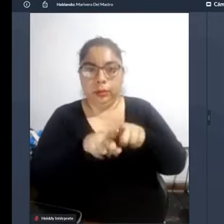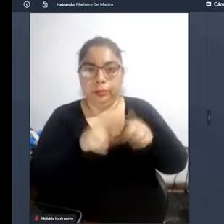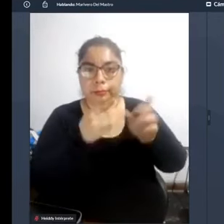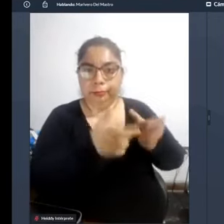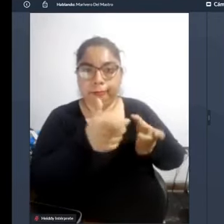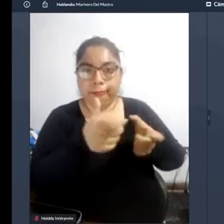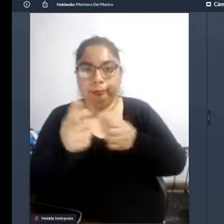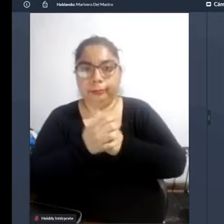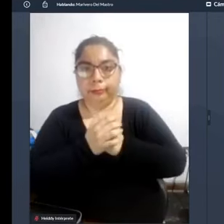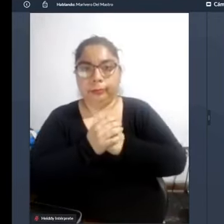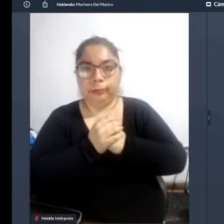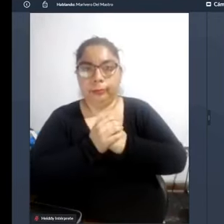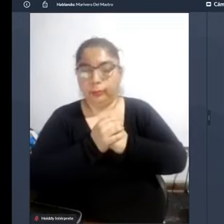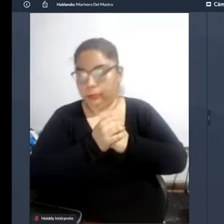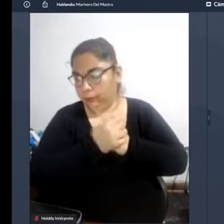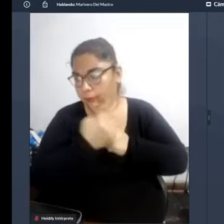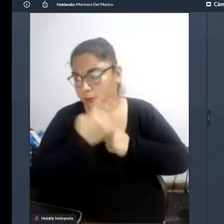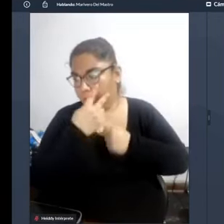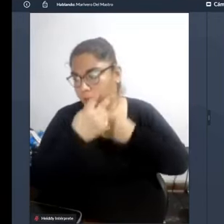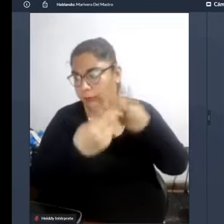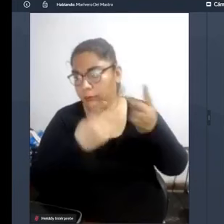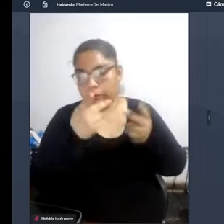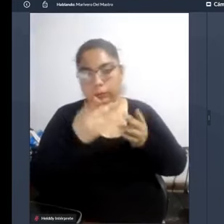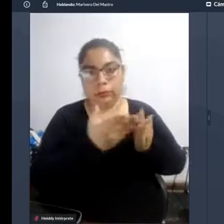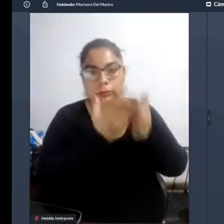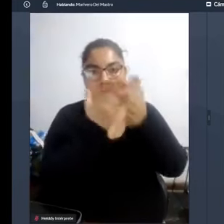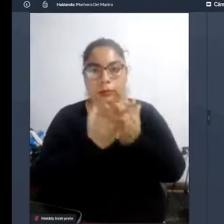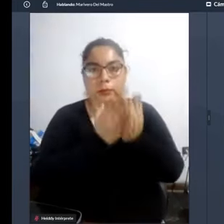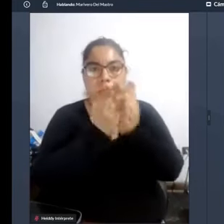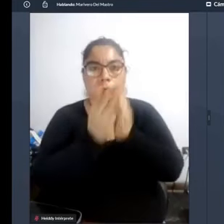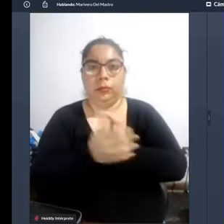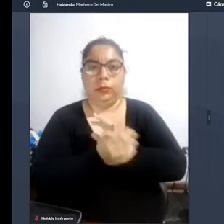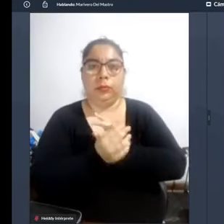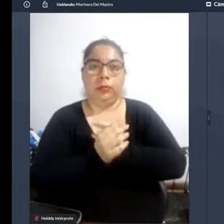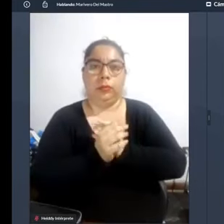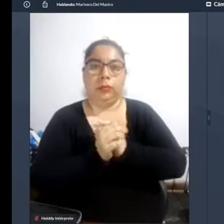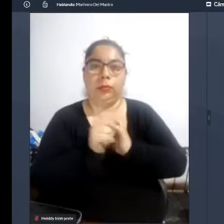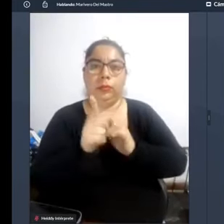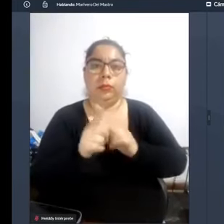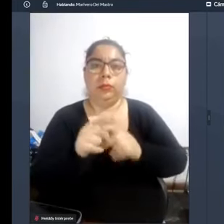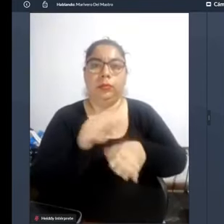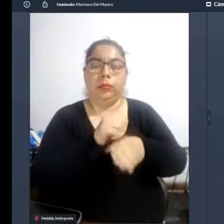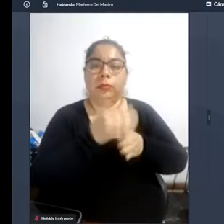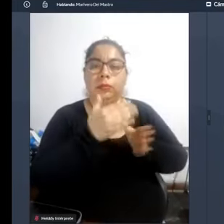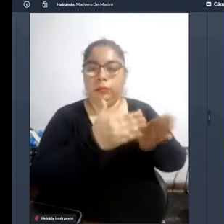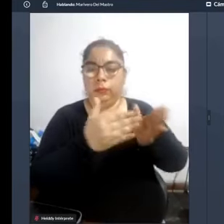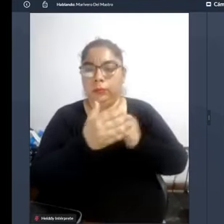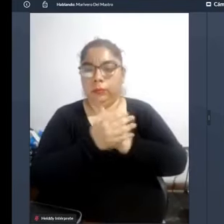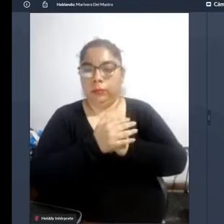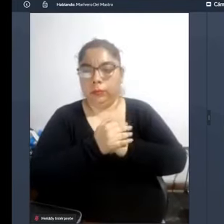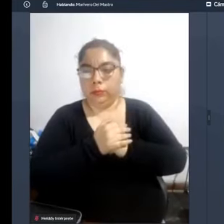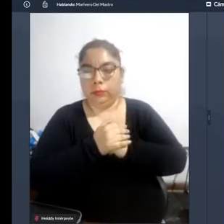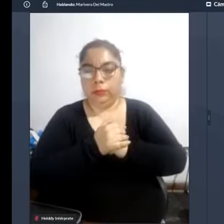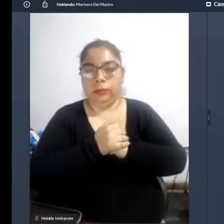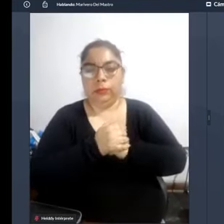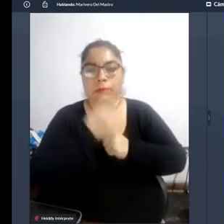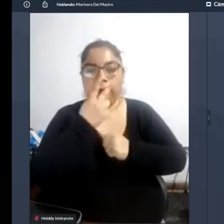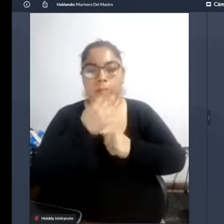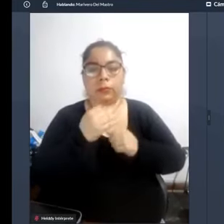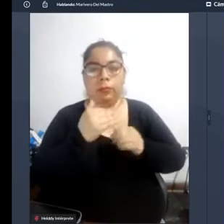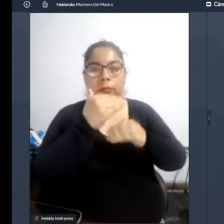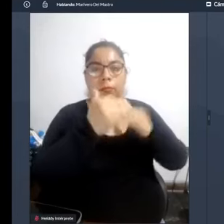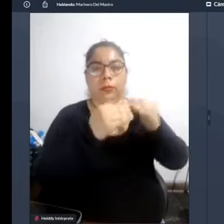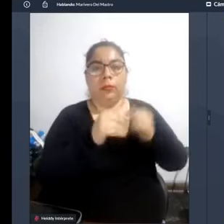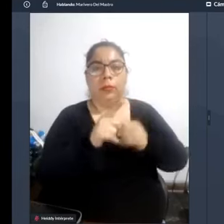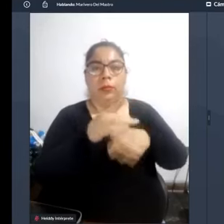finalmente se hacen estudios se toman algunas de las medidas y que se cree que con eso se está cumpliendo con la accesibilidad pero dejan